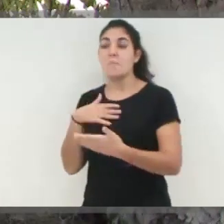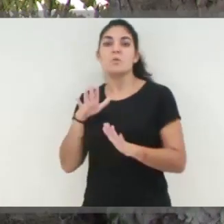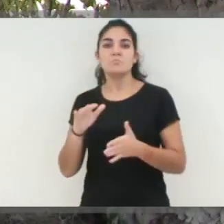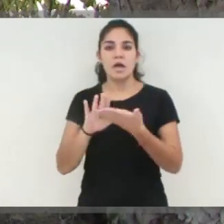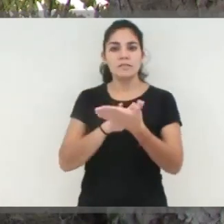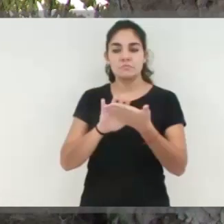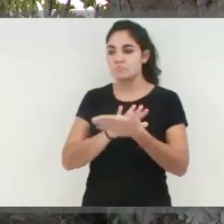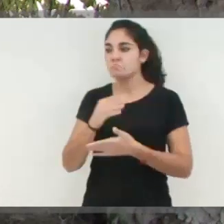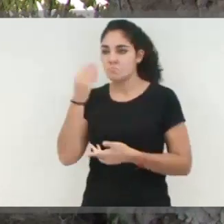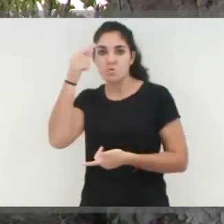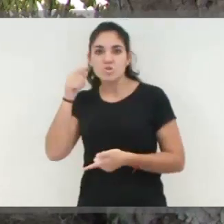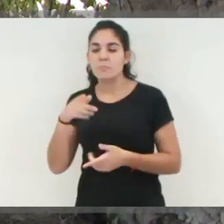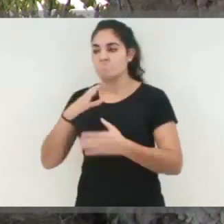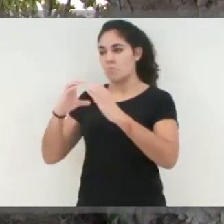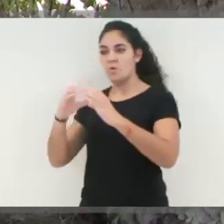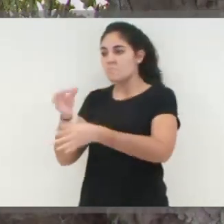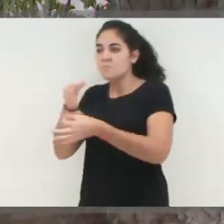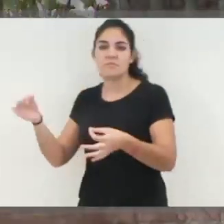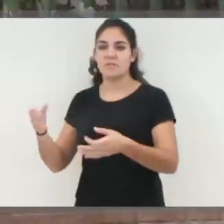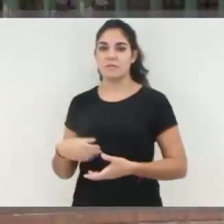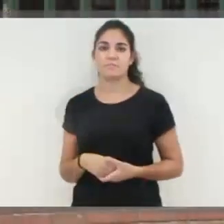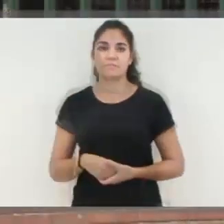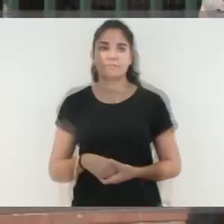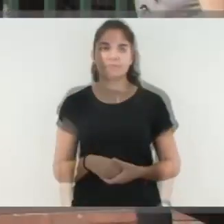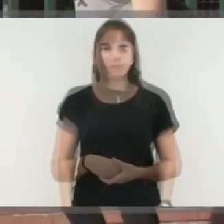sin trabas y perfectamente con ellos.